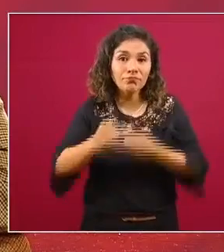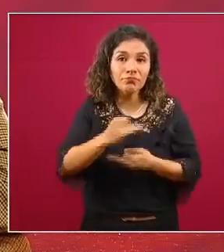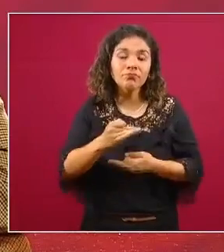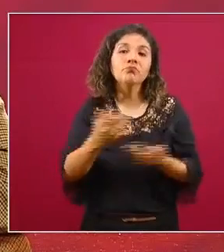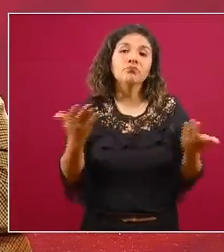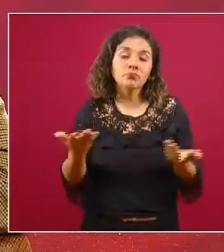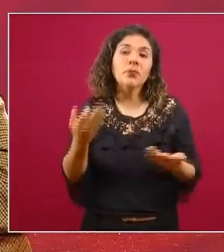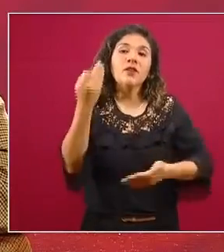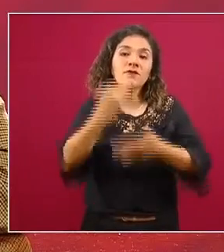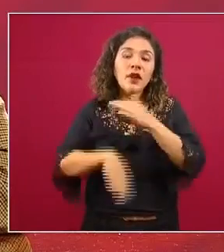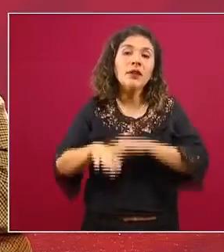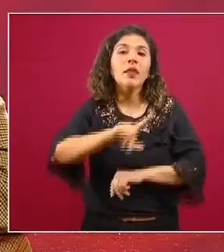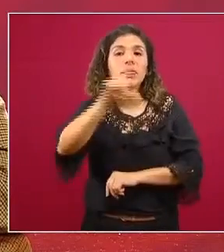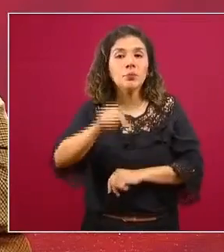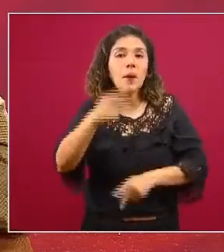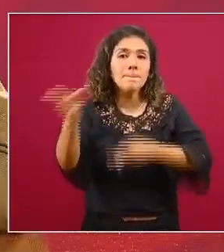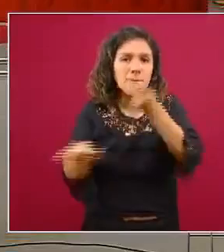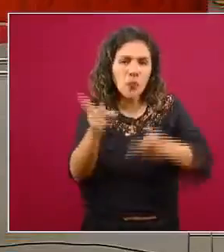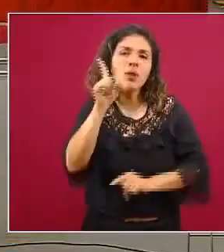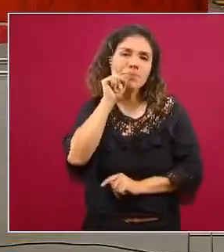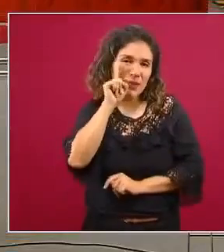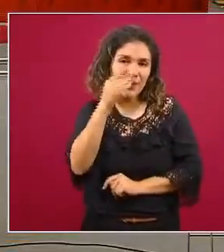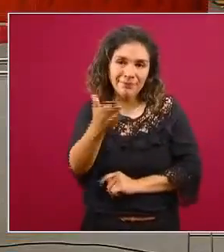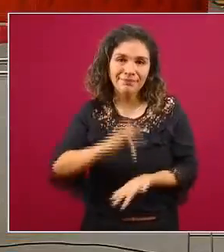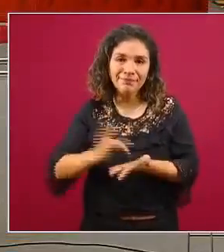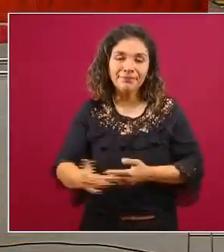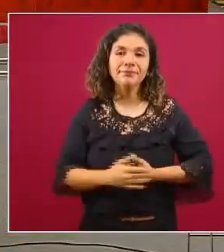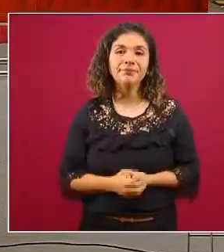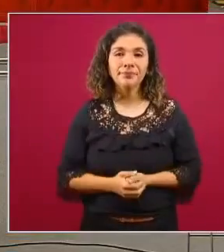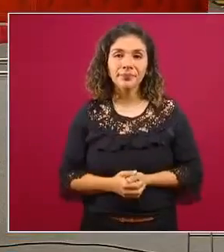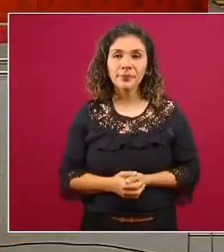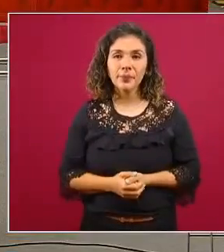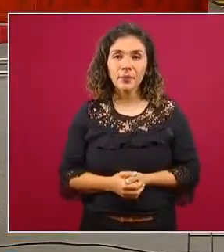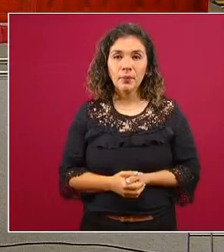estaremos pendientes para responder preguntas mañana gracias gracias